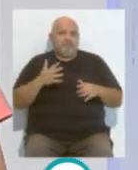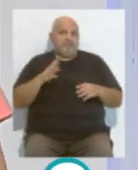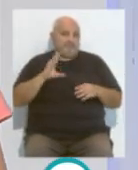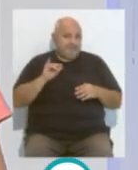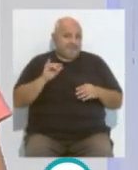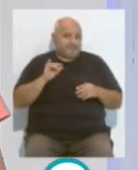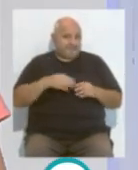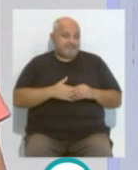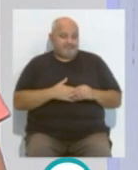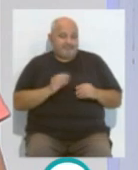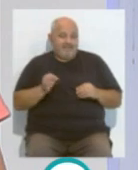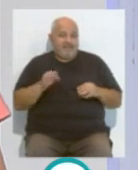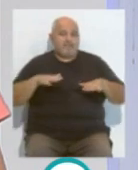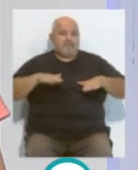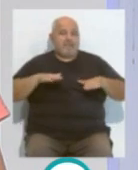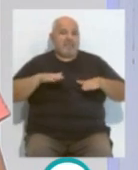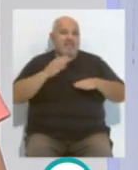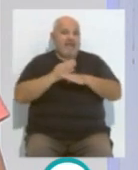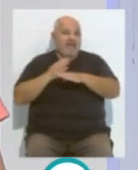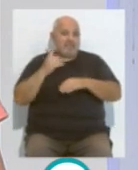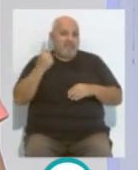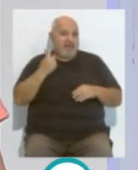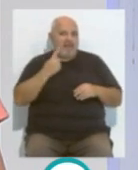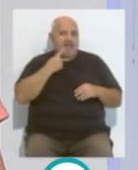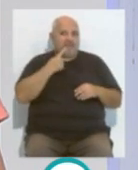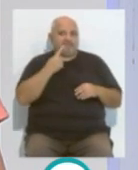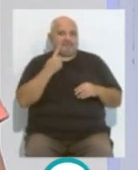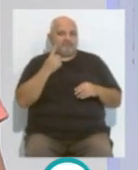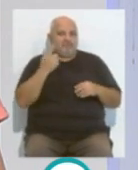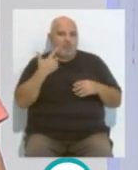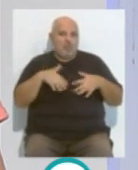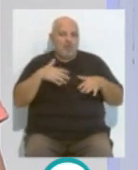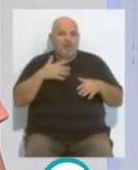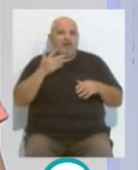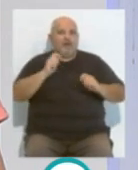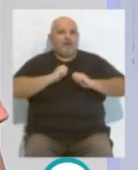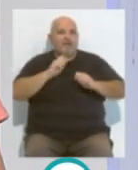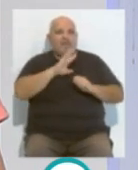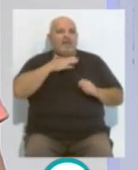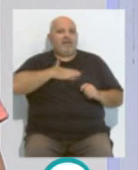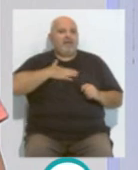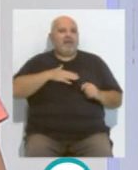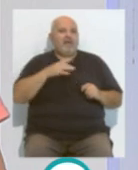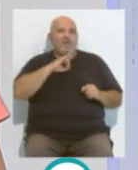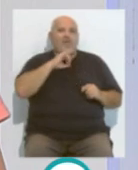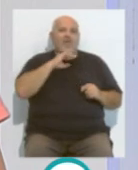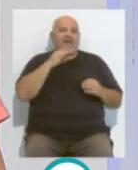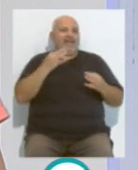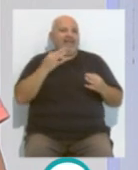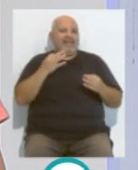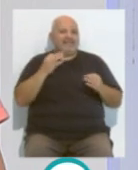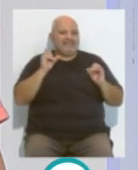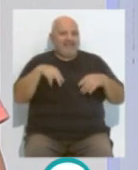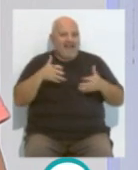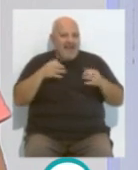Digo que sí, digo que sí. Además las permanencias en Cádiz ya sabemos como lo que supone, que parece que nos han dado más satisfacción muchas veces que otras